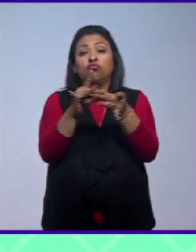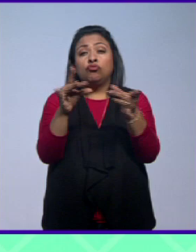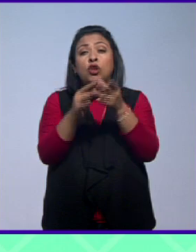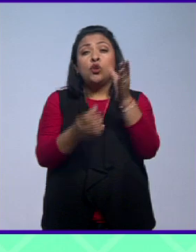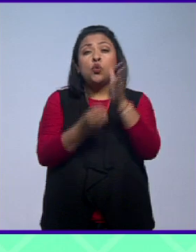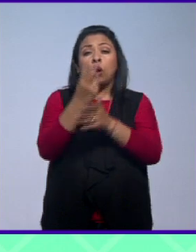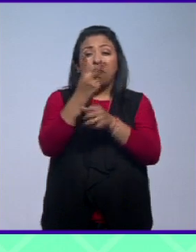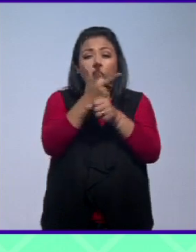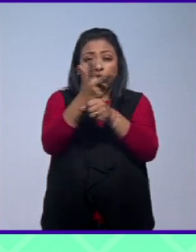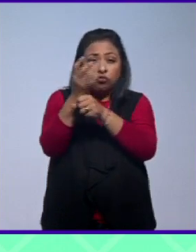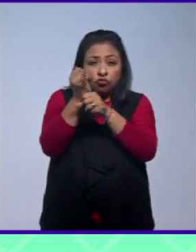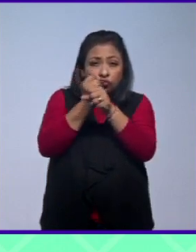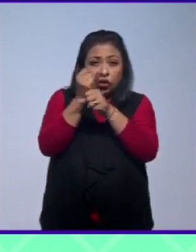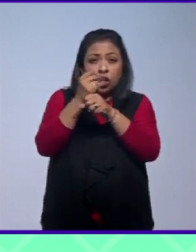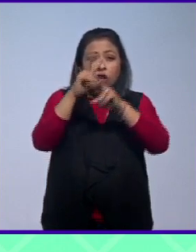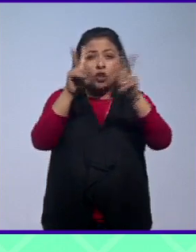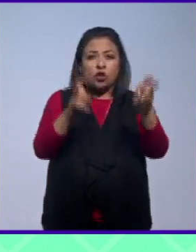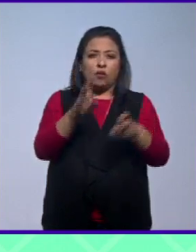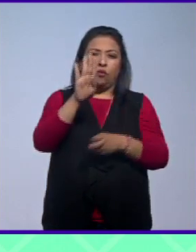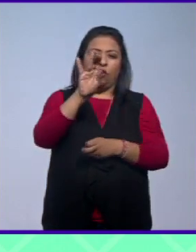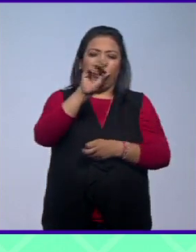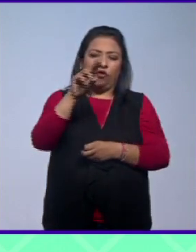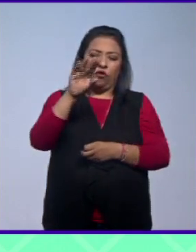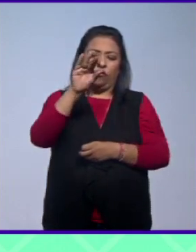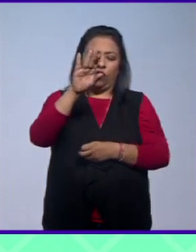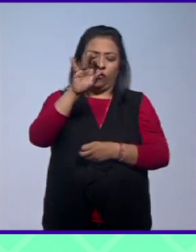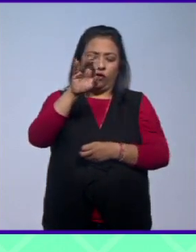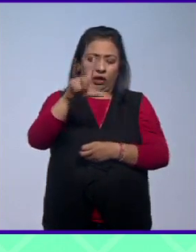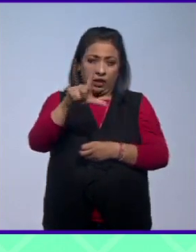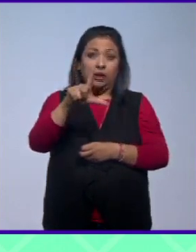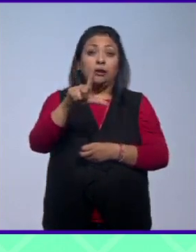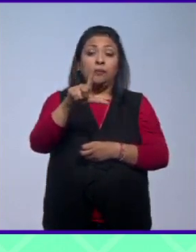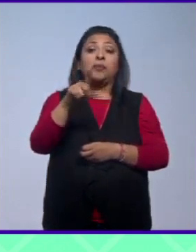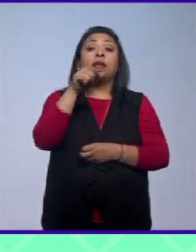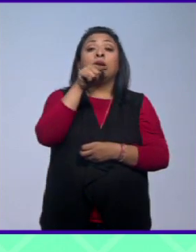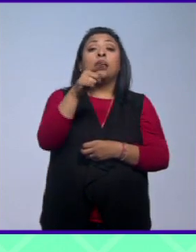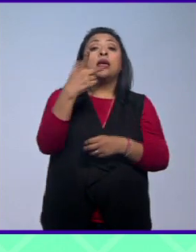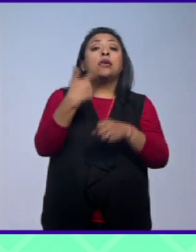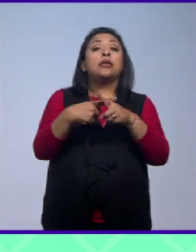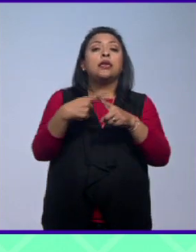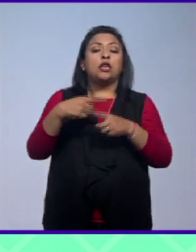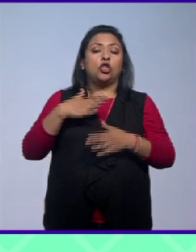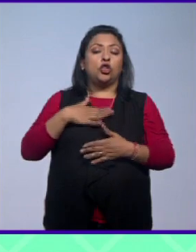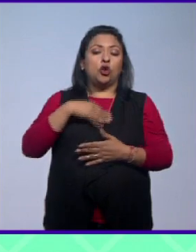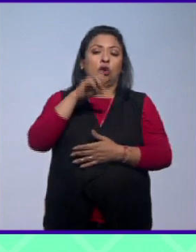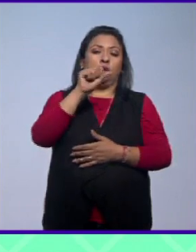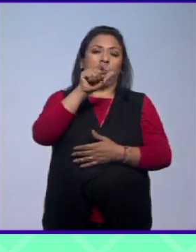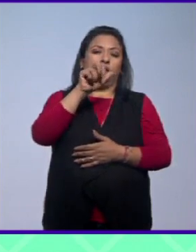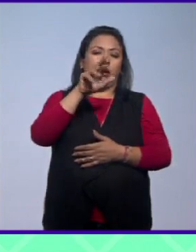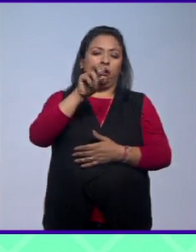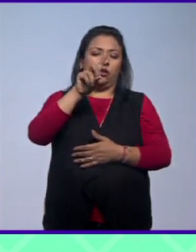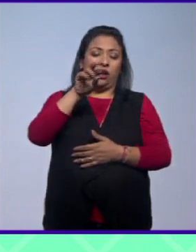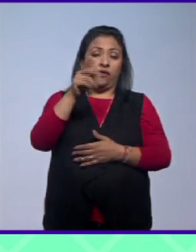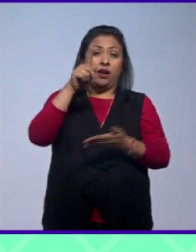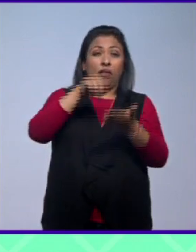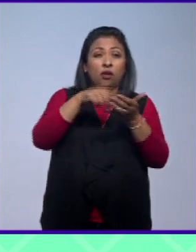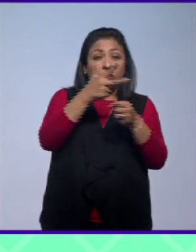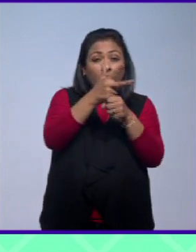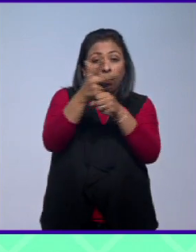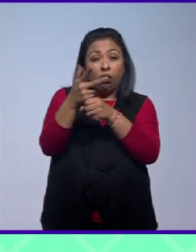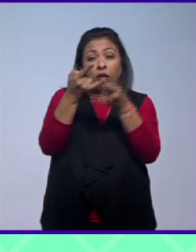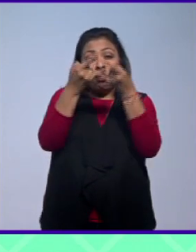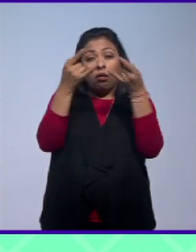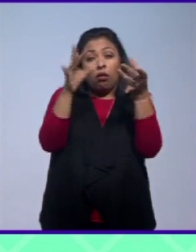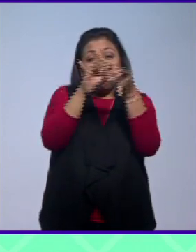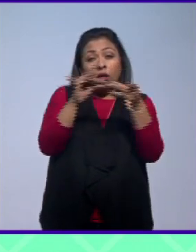en un nuevo documental llamado Boom for Real The Late Teenage Years que dirige Sarah Driver en la cinta se narra la